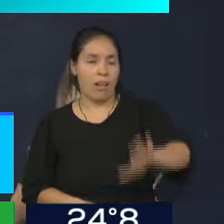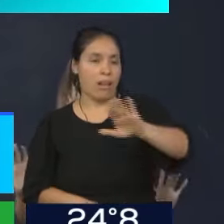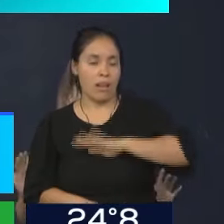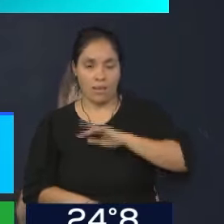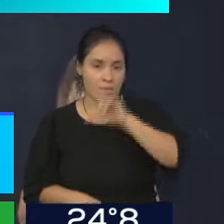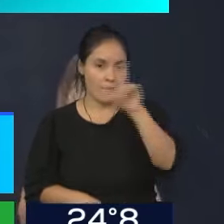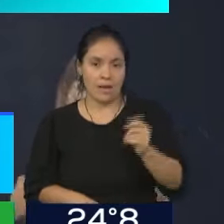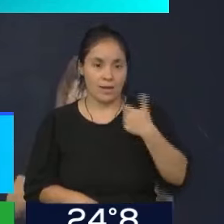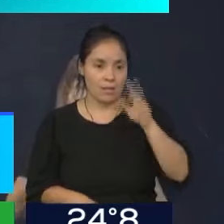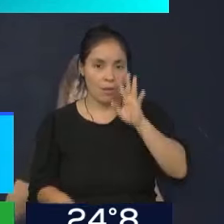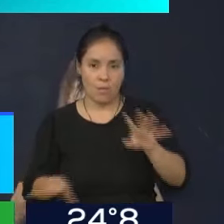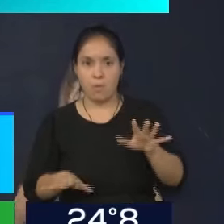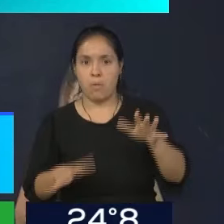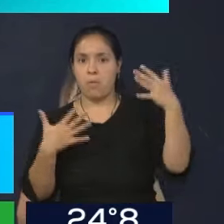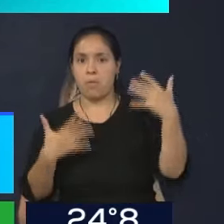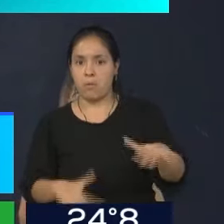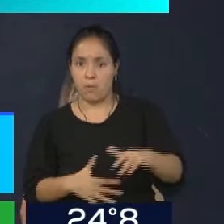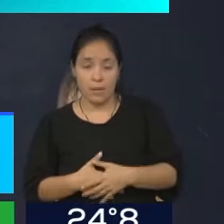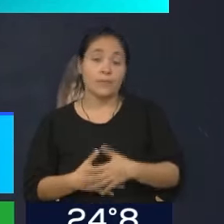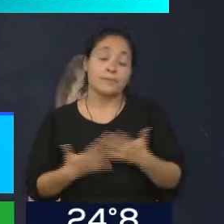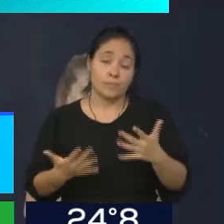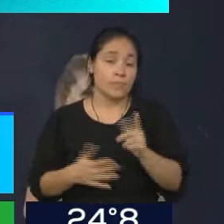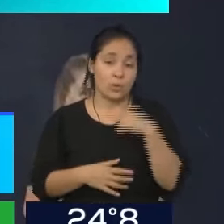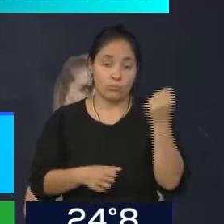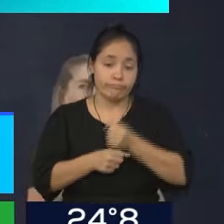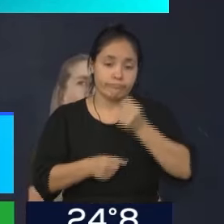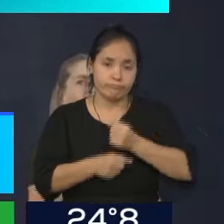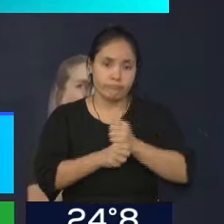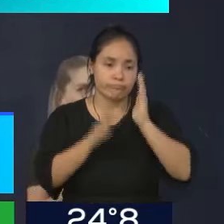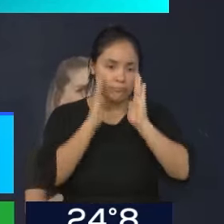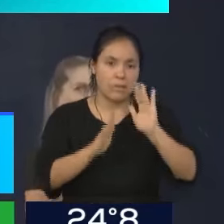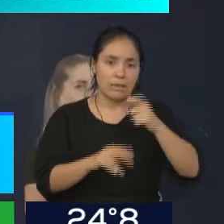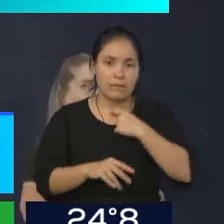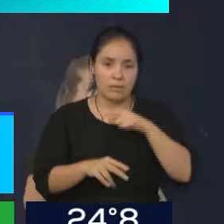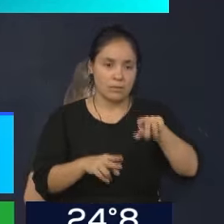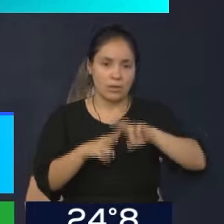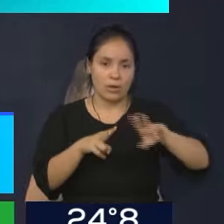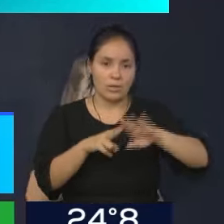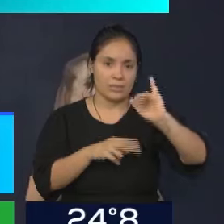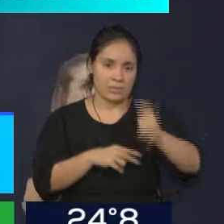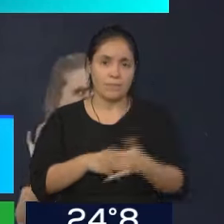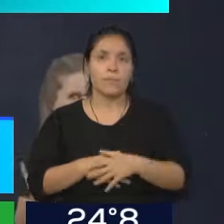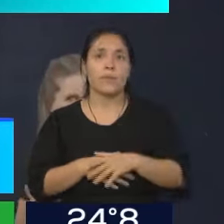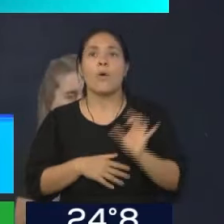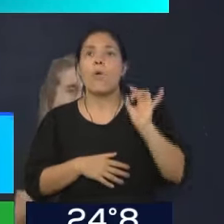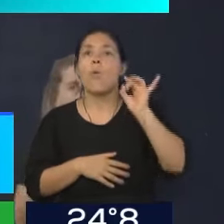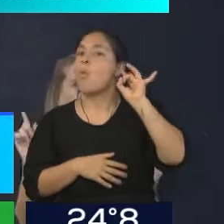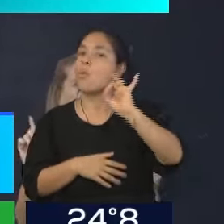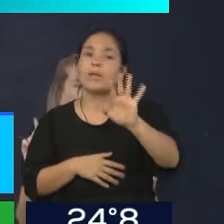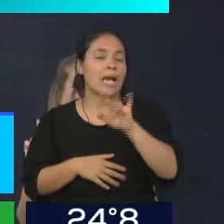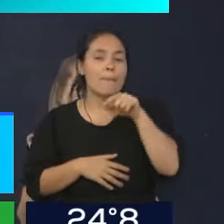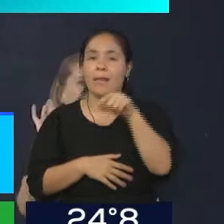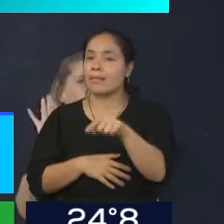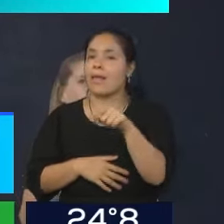argentinos. Así que efectivamente se va a trabajar en eso y se va a tratar de corregir, ya te digo, no solo estas